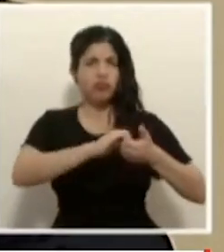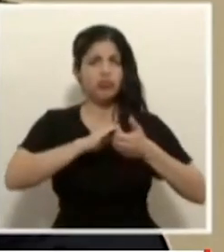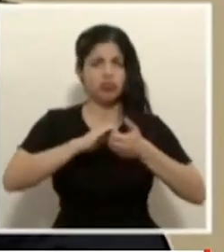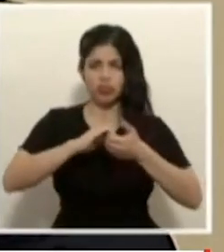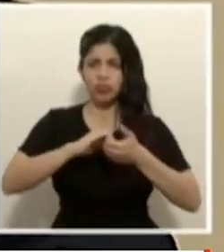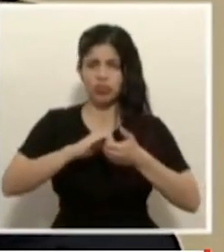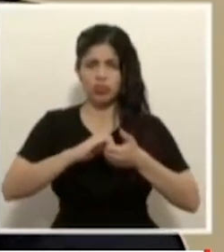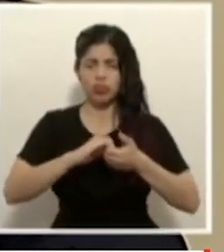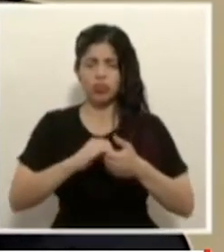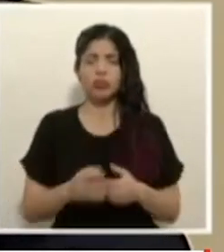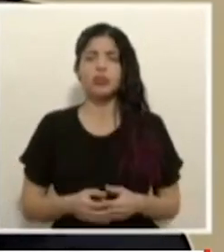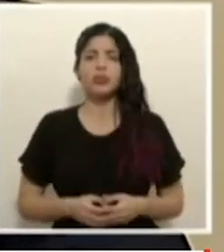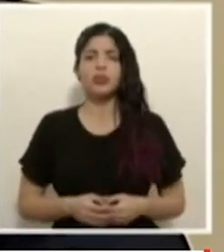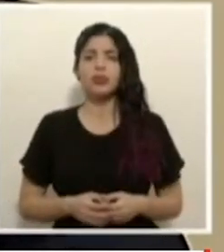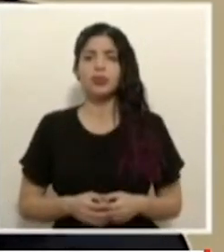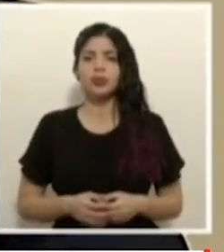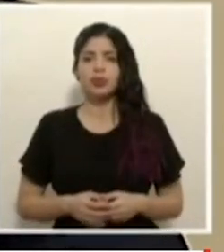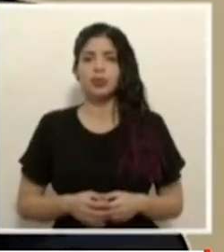tanto